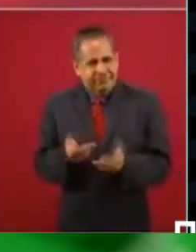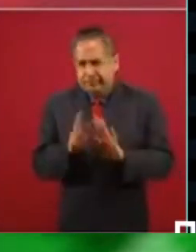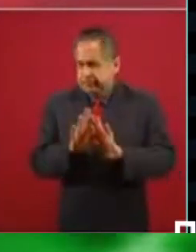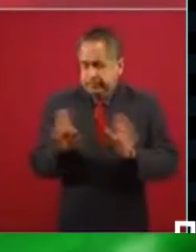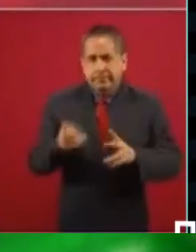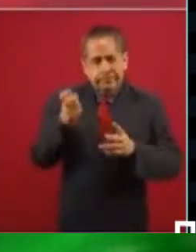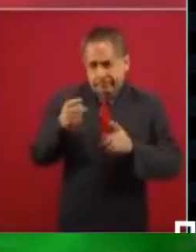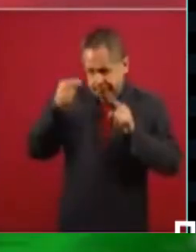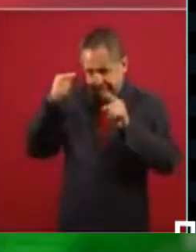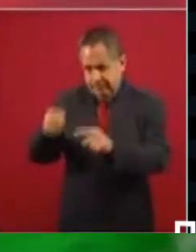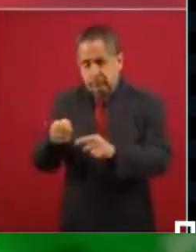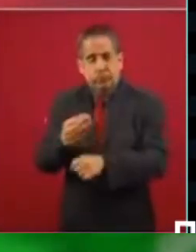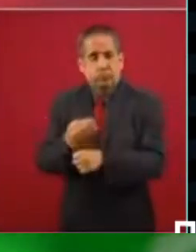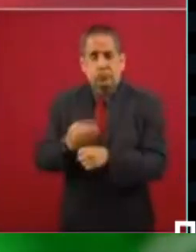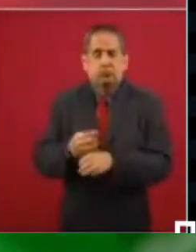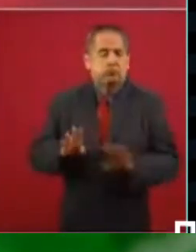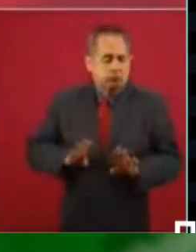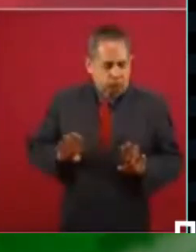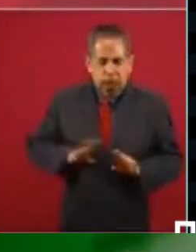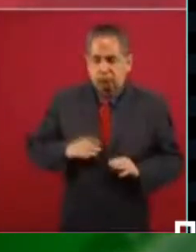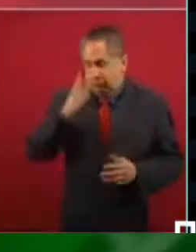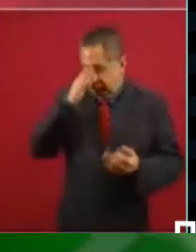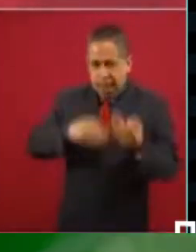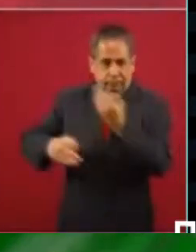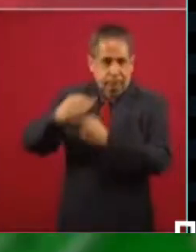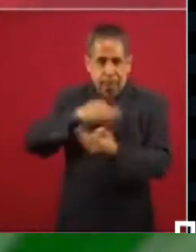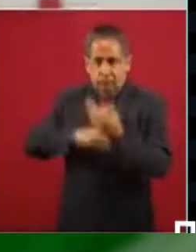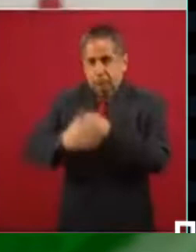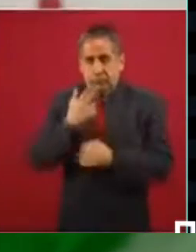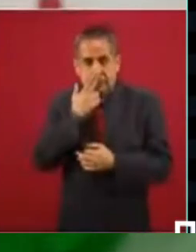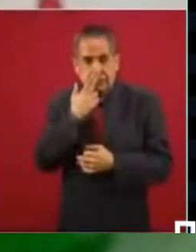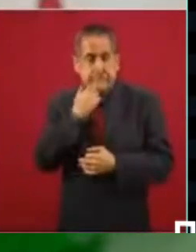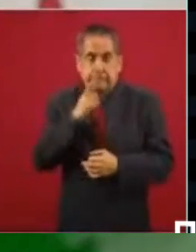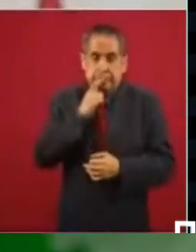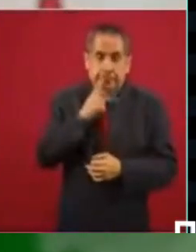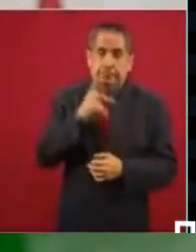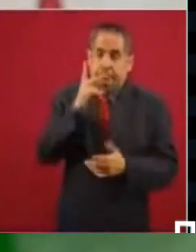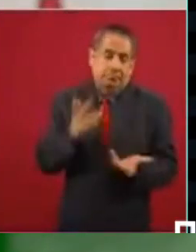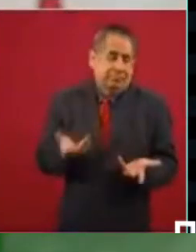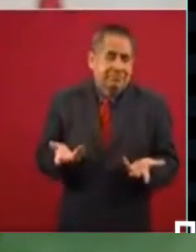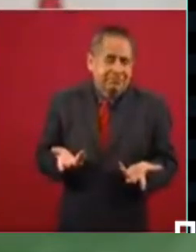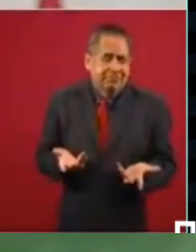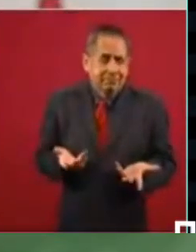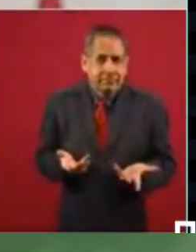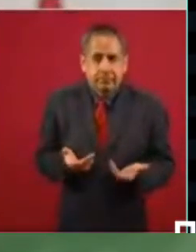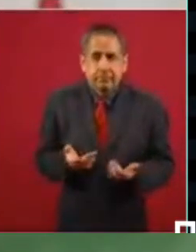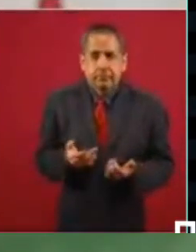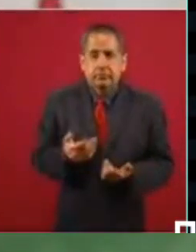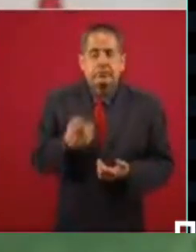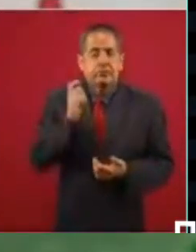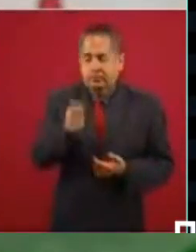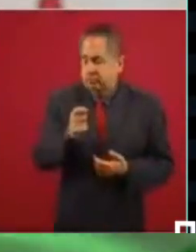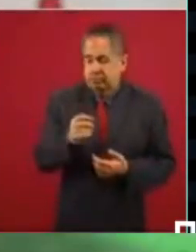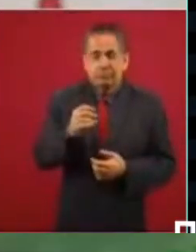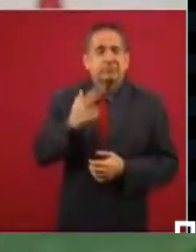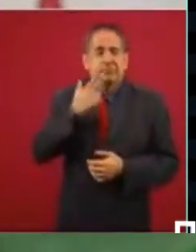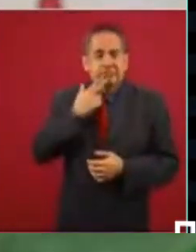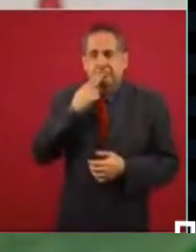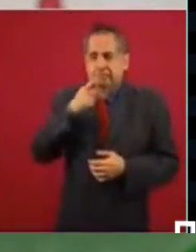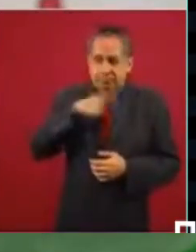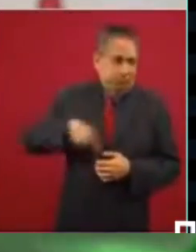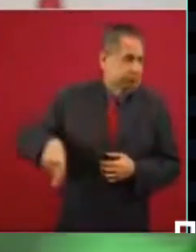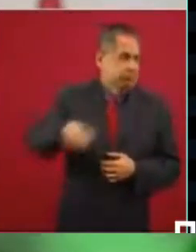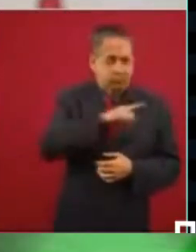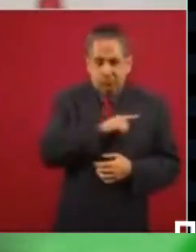y beneficia a todos, de manera directa o de manera